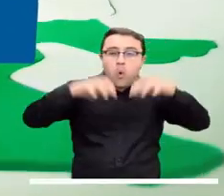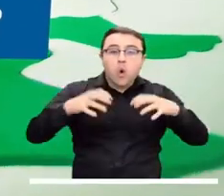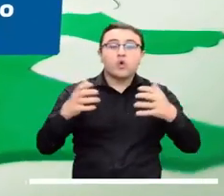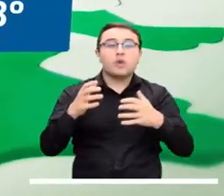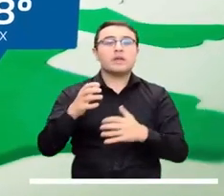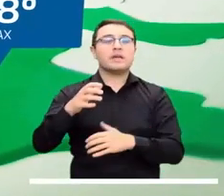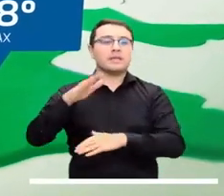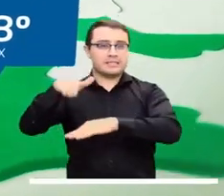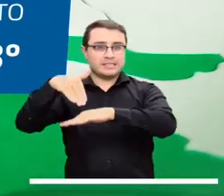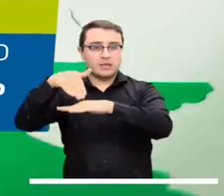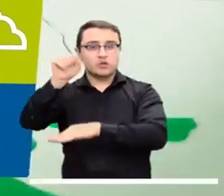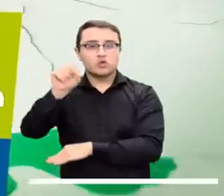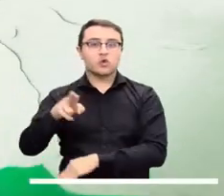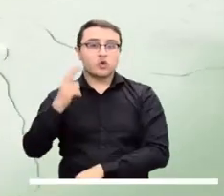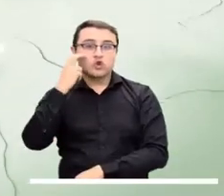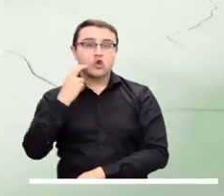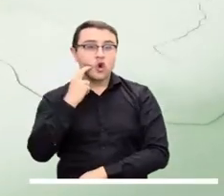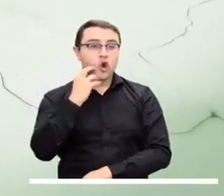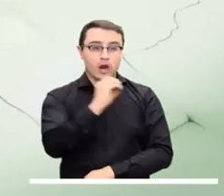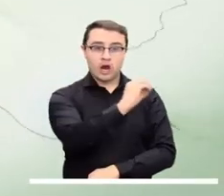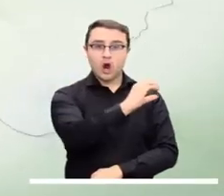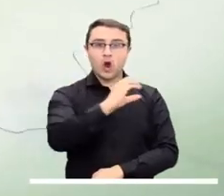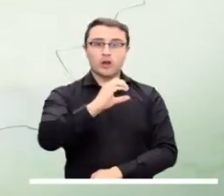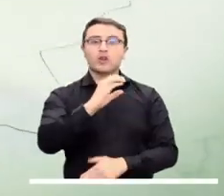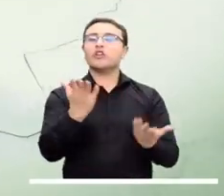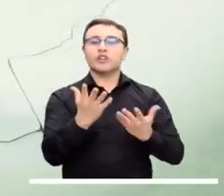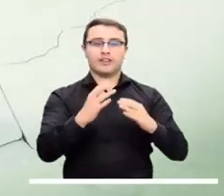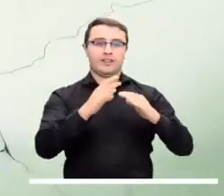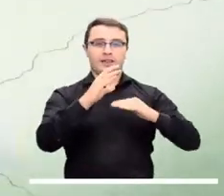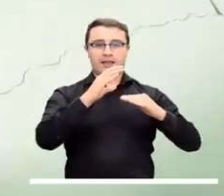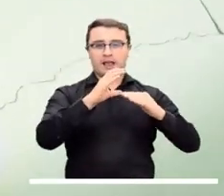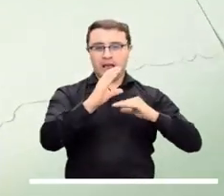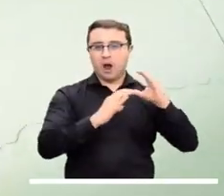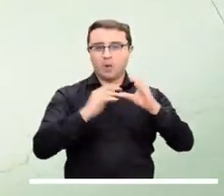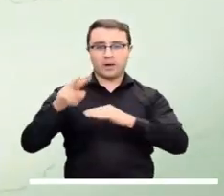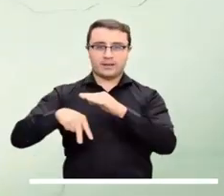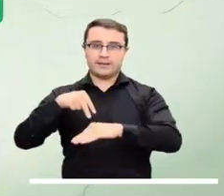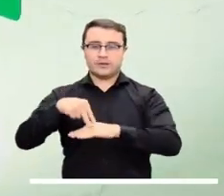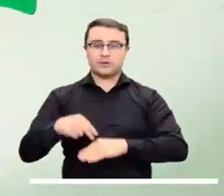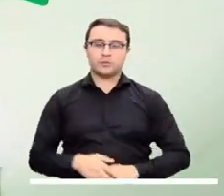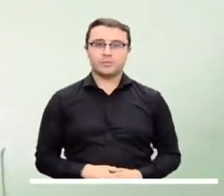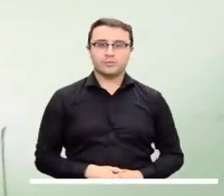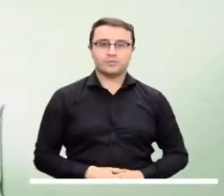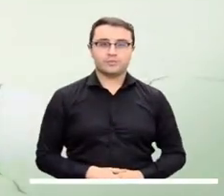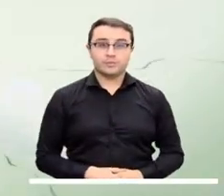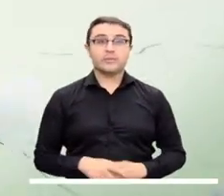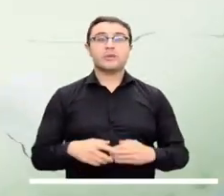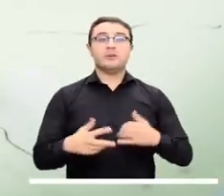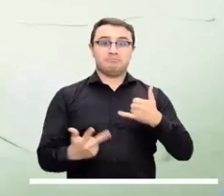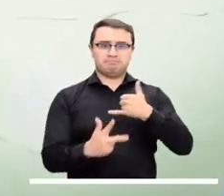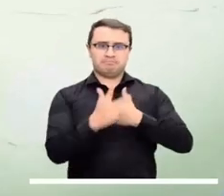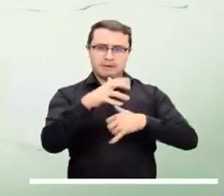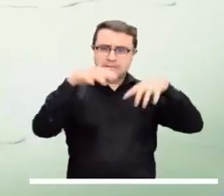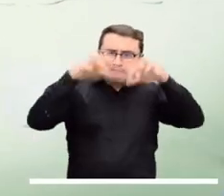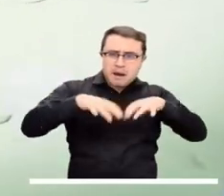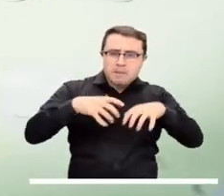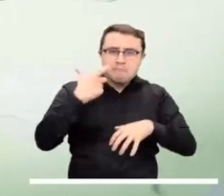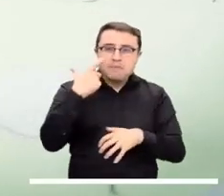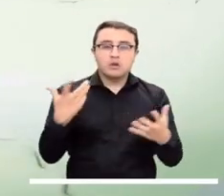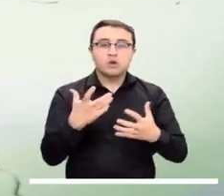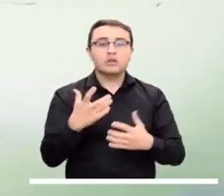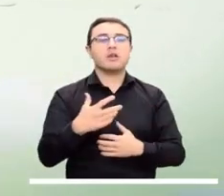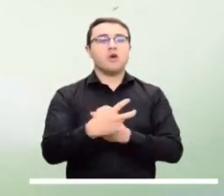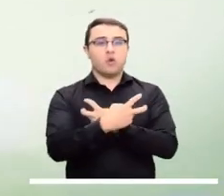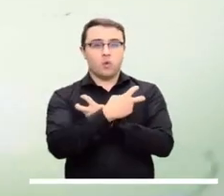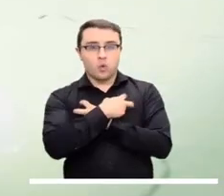Las más importantes en el centro y sur de Chocó y el occidente de Nariño y Cauca. La mayor nubosidad y por lo tanto las precipitaciones más